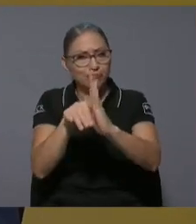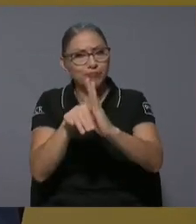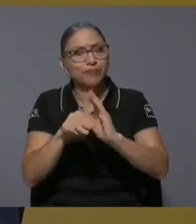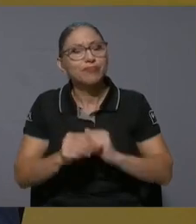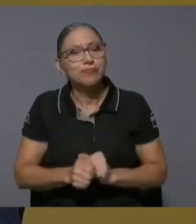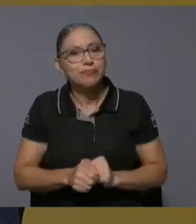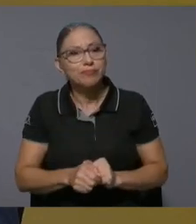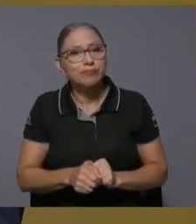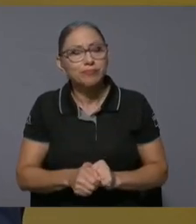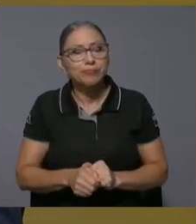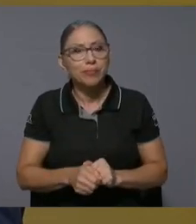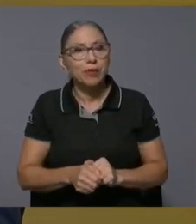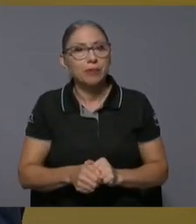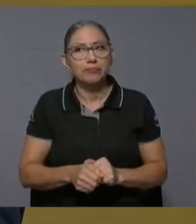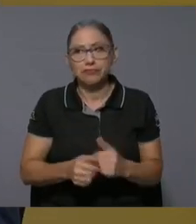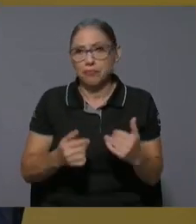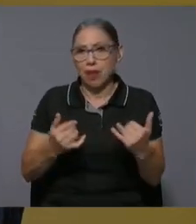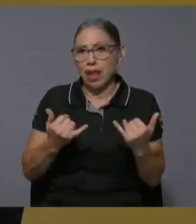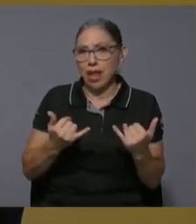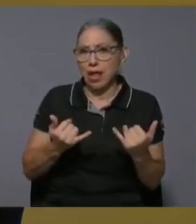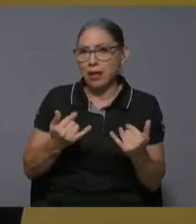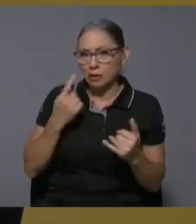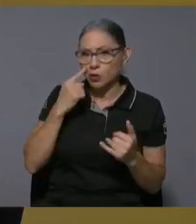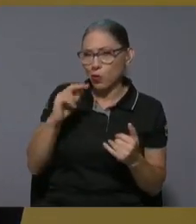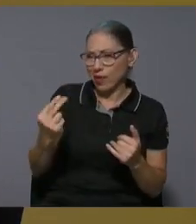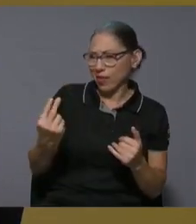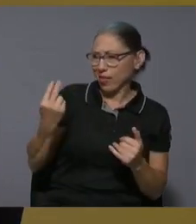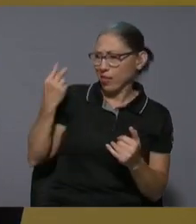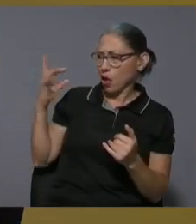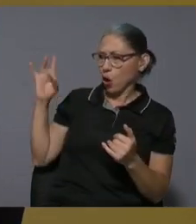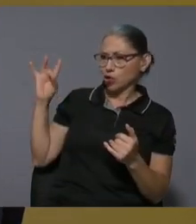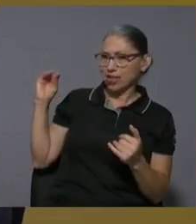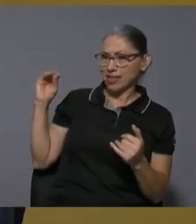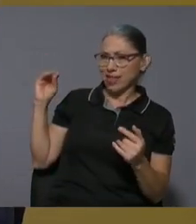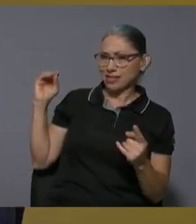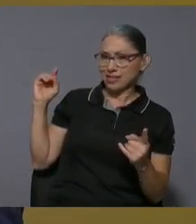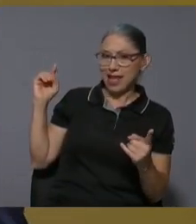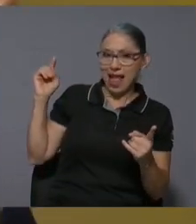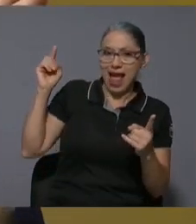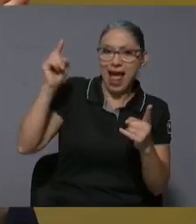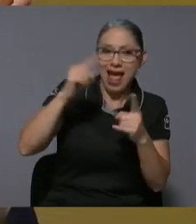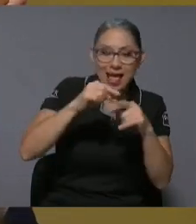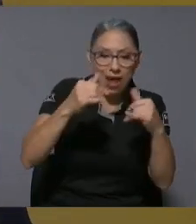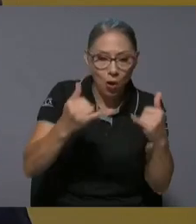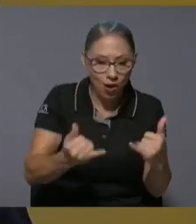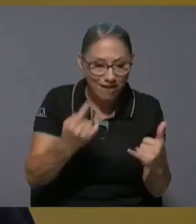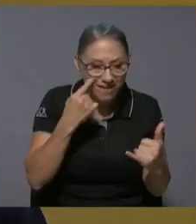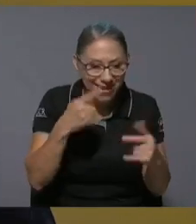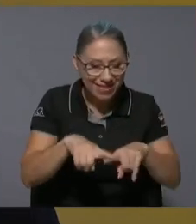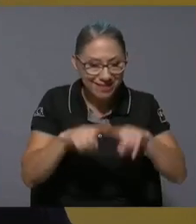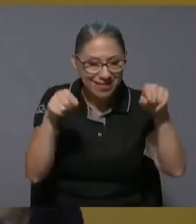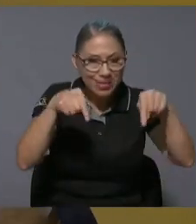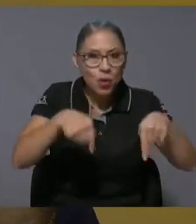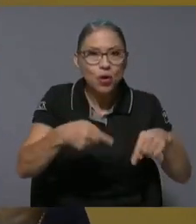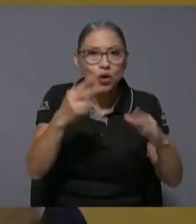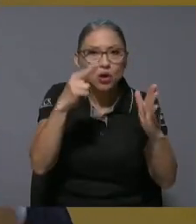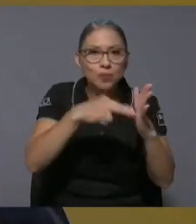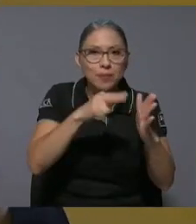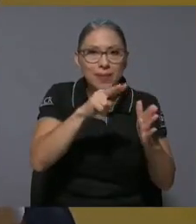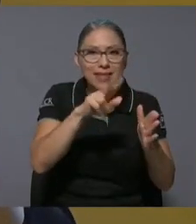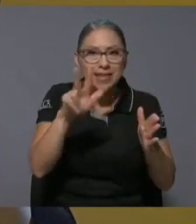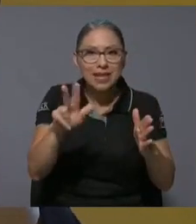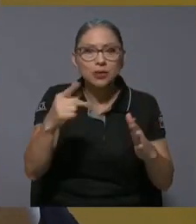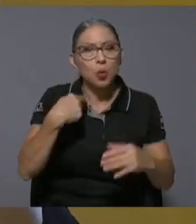uno puede hoy digamos los 80's y venirse hoy al 2023 y decir bueno el cambio en el sector privado y